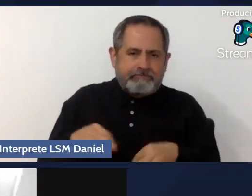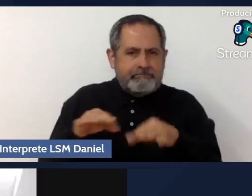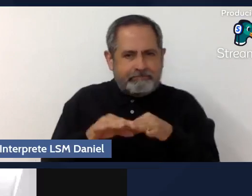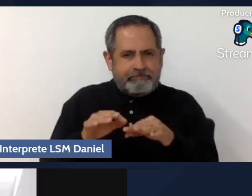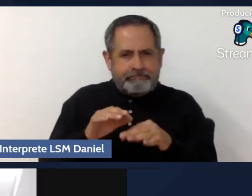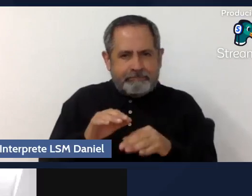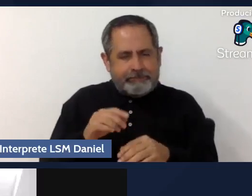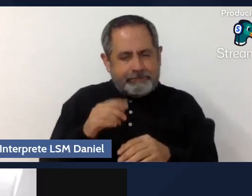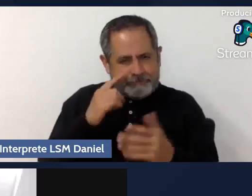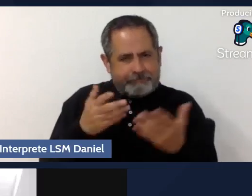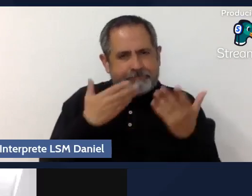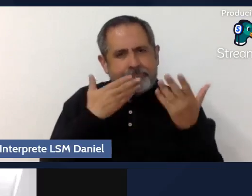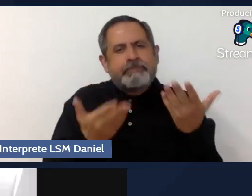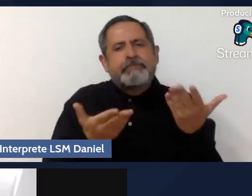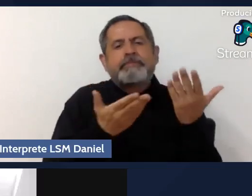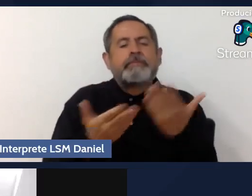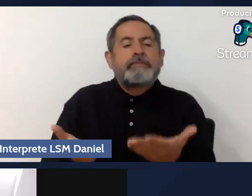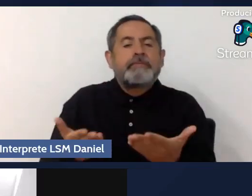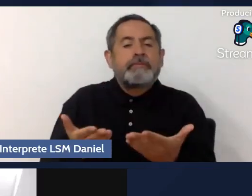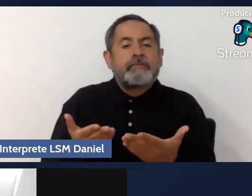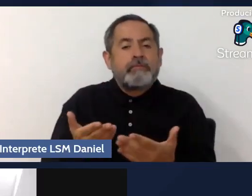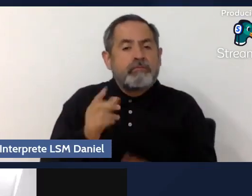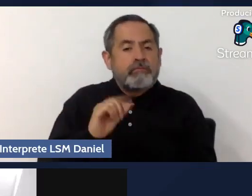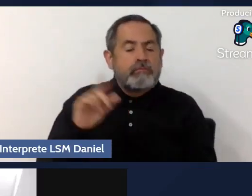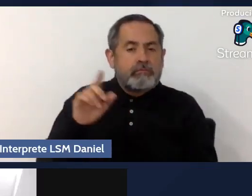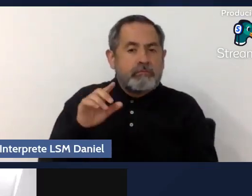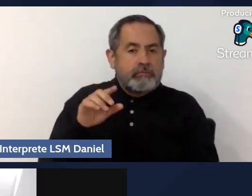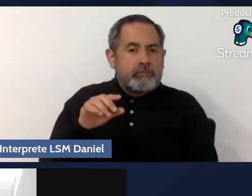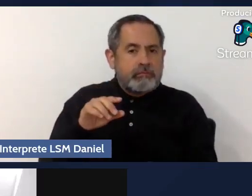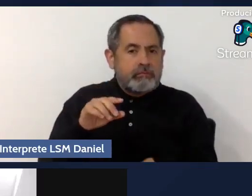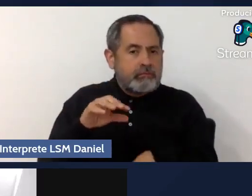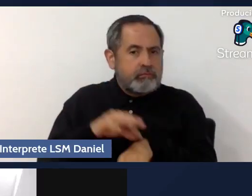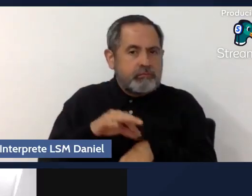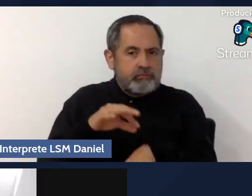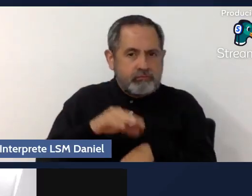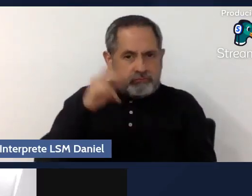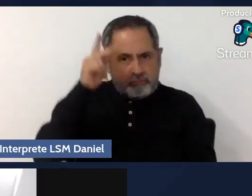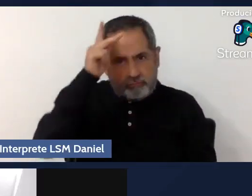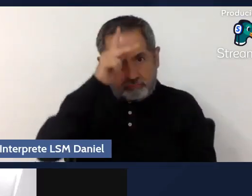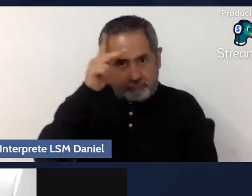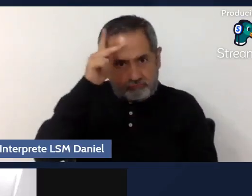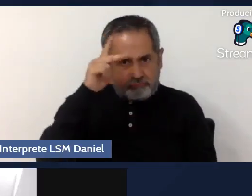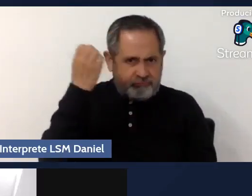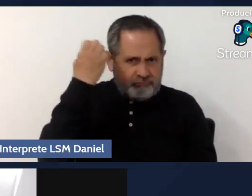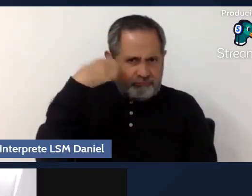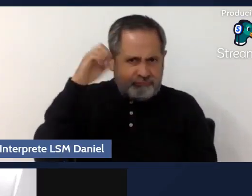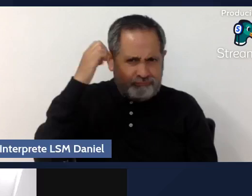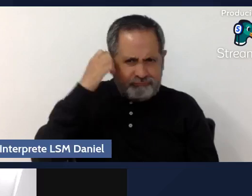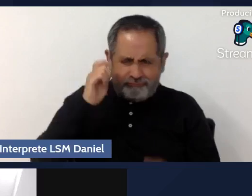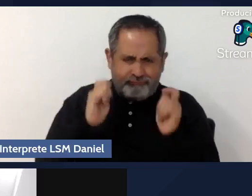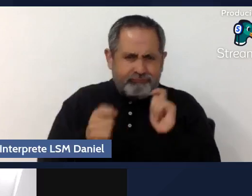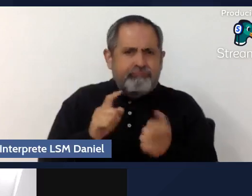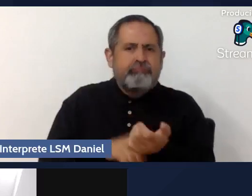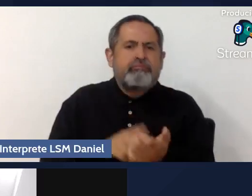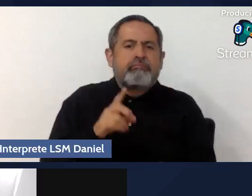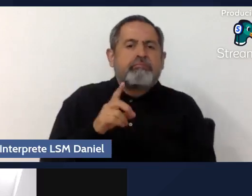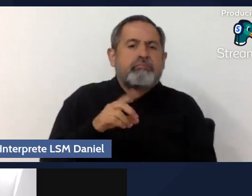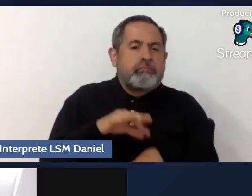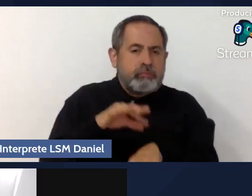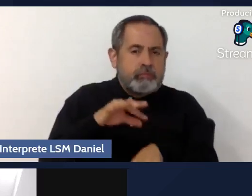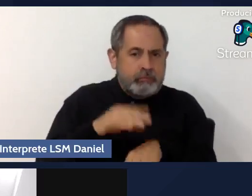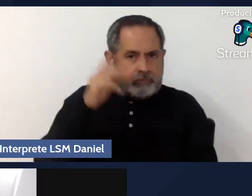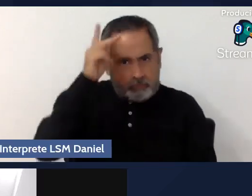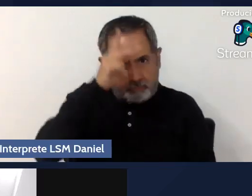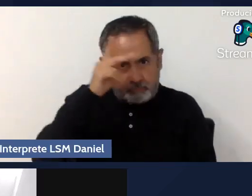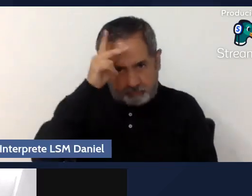le quiero dar la bienvenida a nuestra doctora psicóloga experta en la materia, a la doctora psicóloga María de